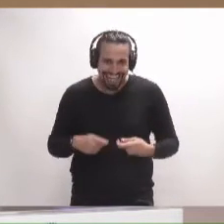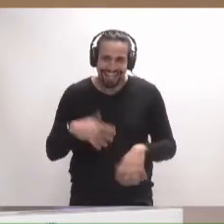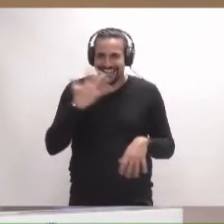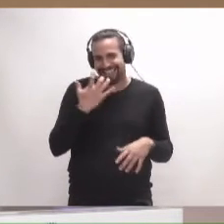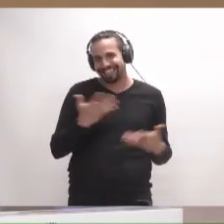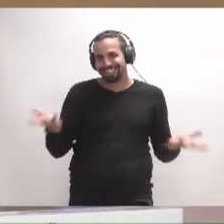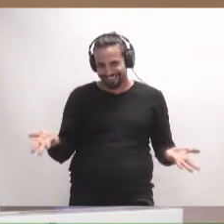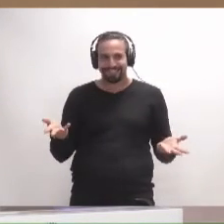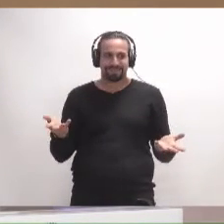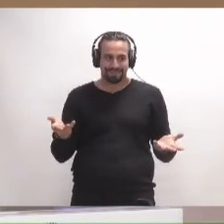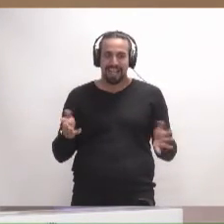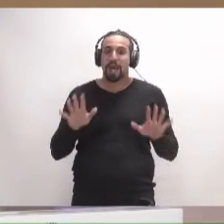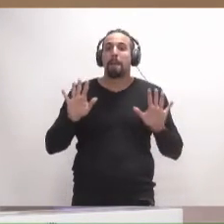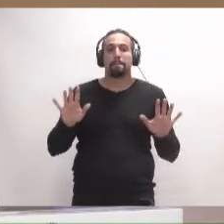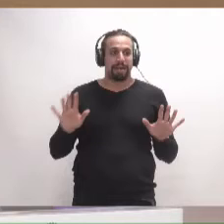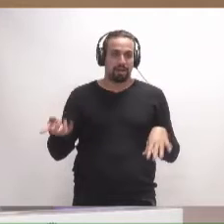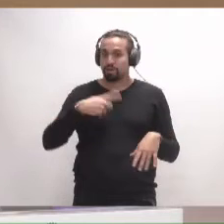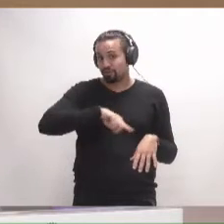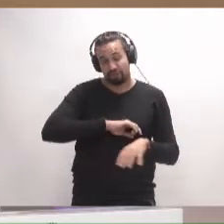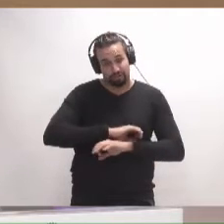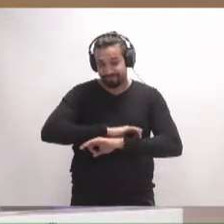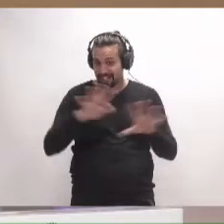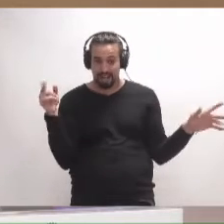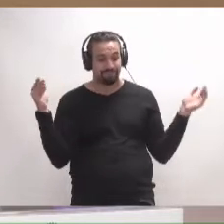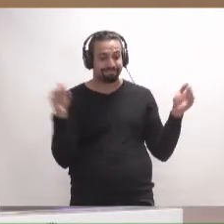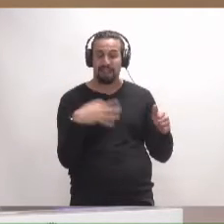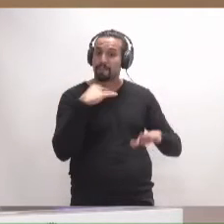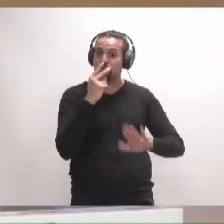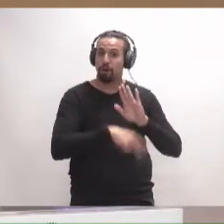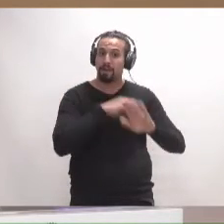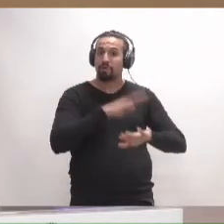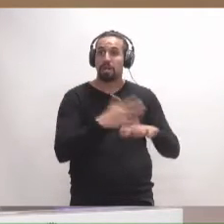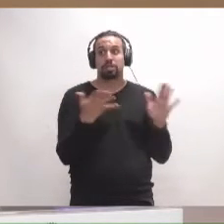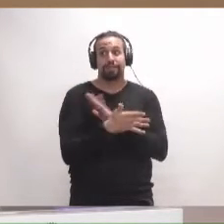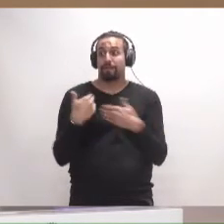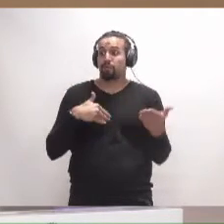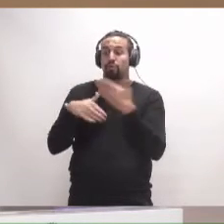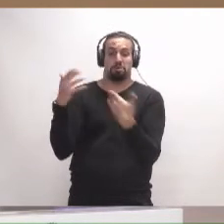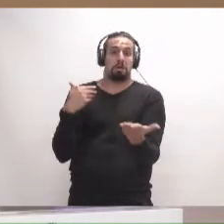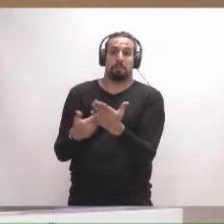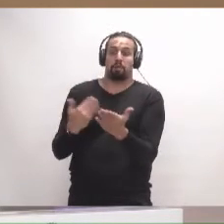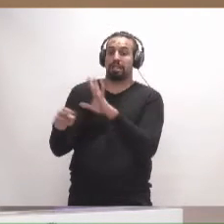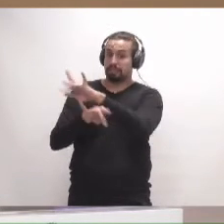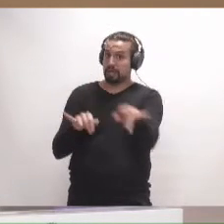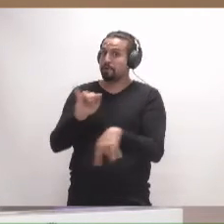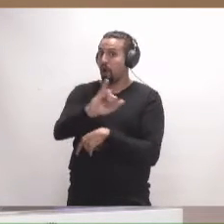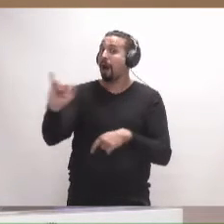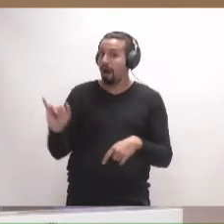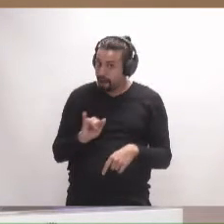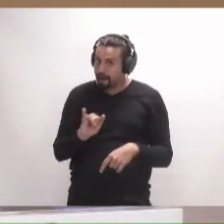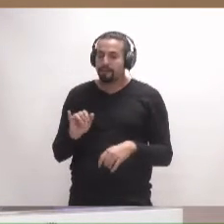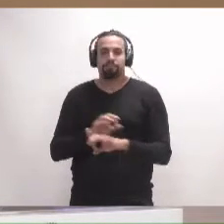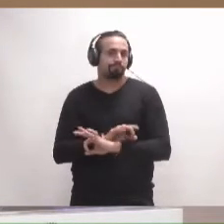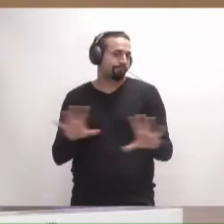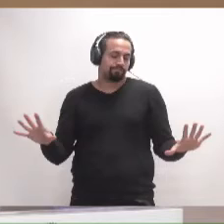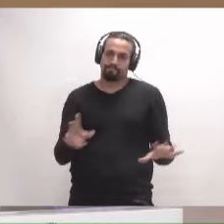pero, precisamente, no queda otro. Entonces, una vez acreditado la disponibilidad de los terrenos, evidentemente,